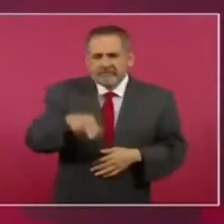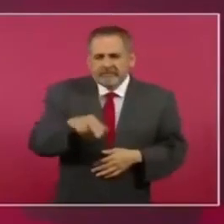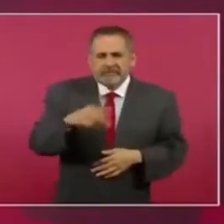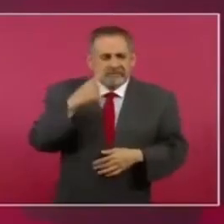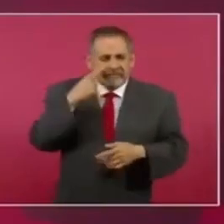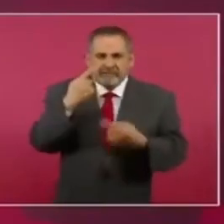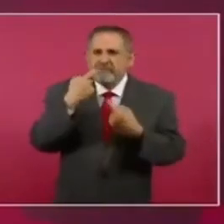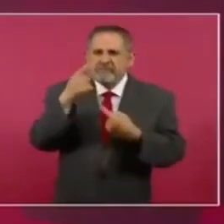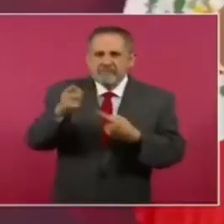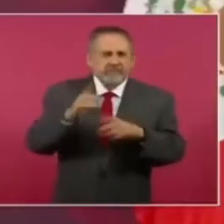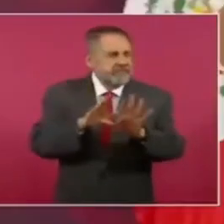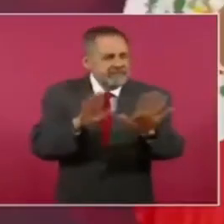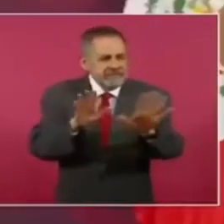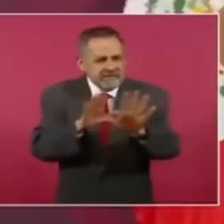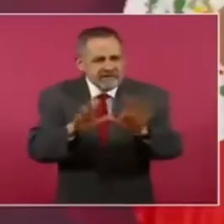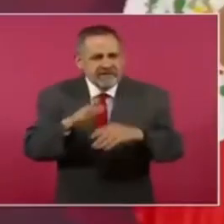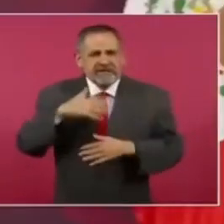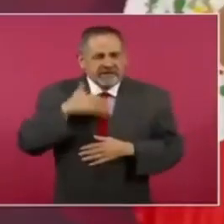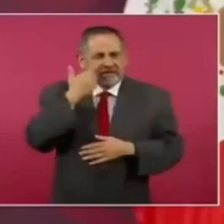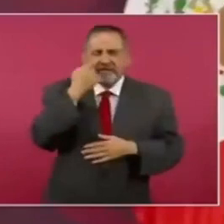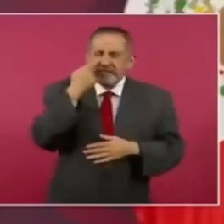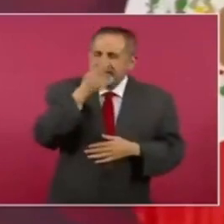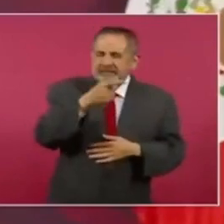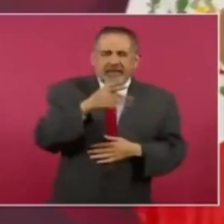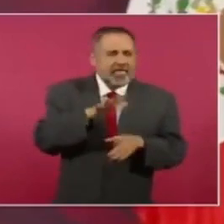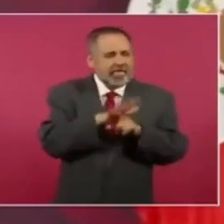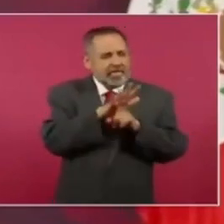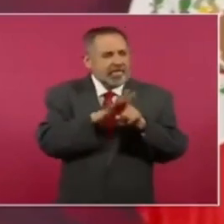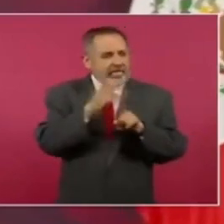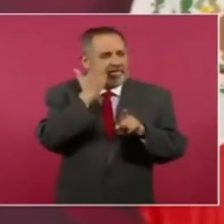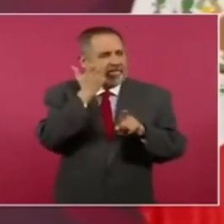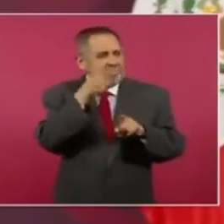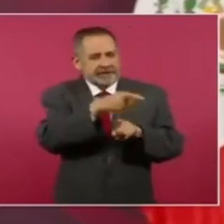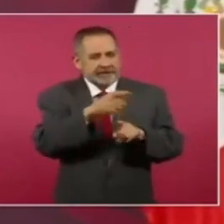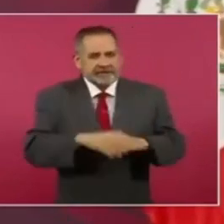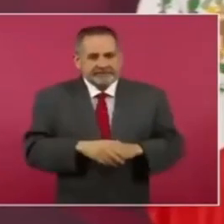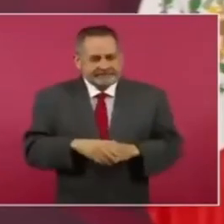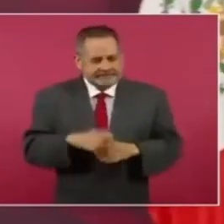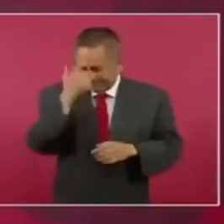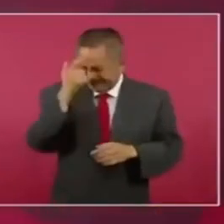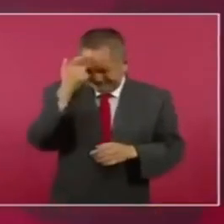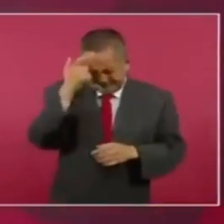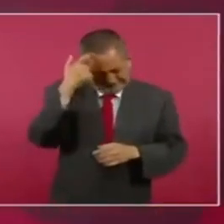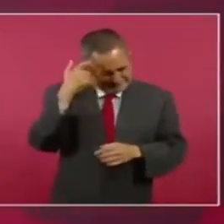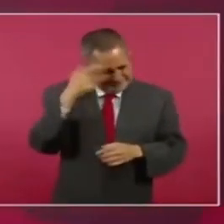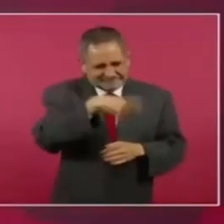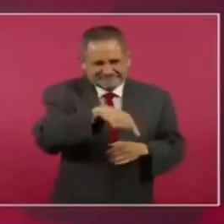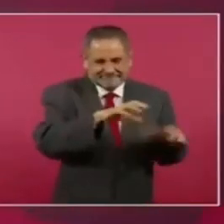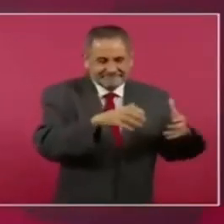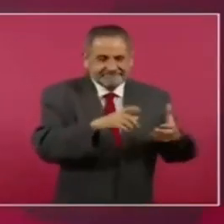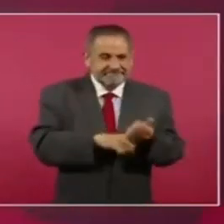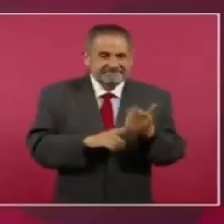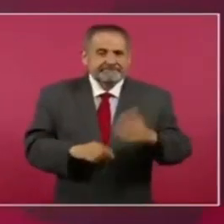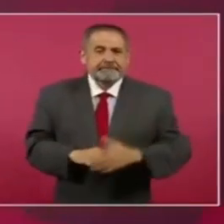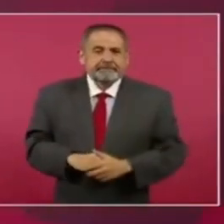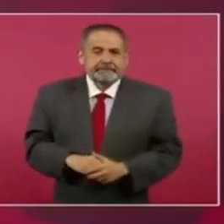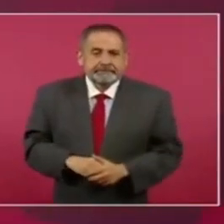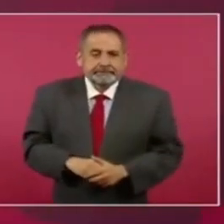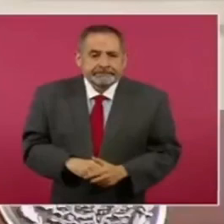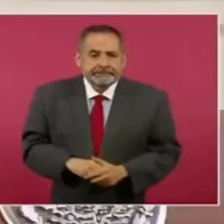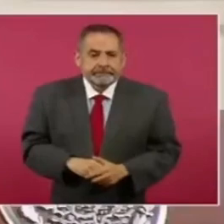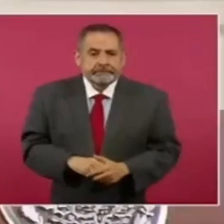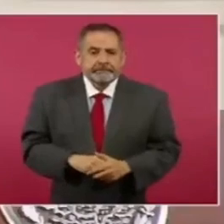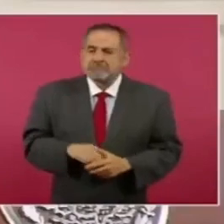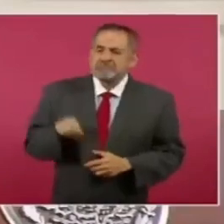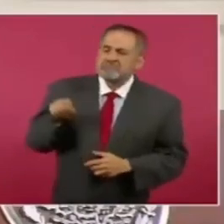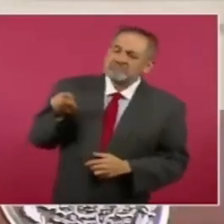además lo que quiero, fíjense la manipulación y la mentalidad de esta gente, que lo